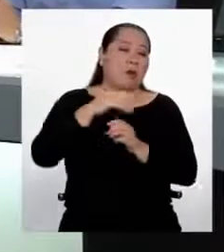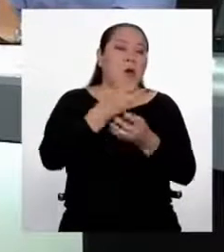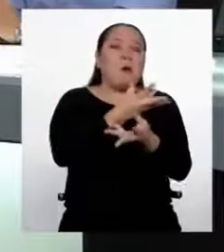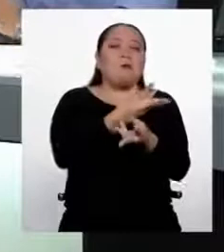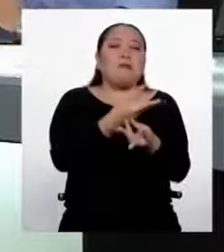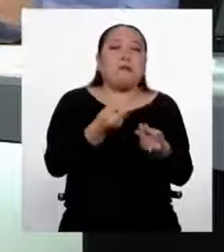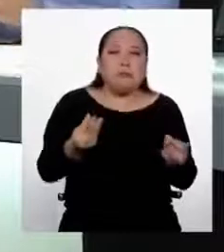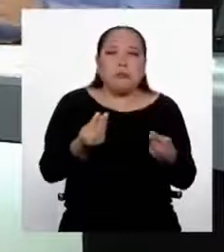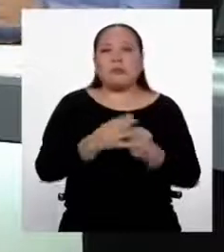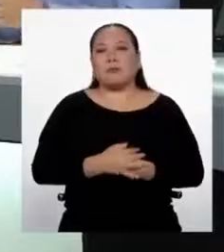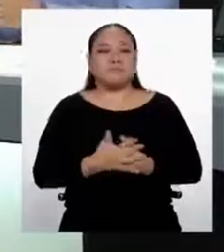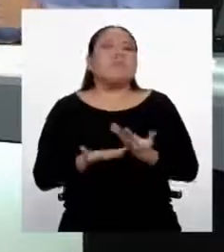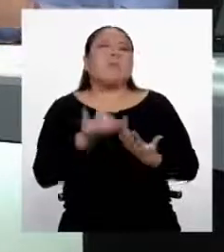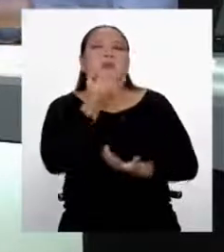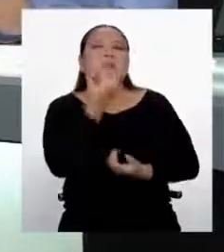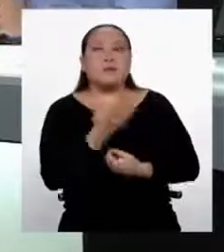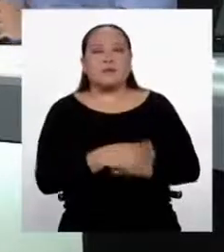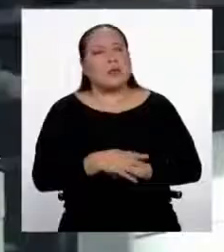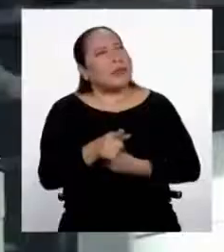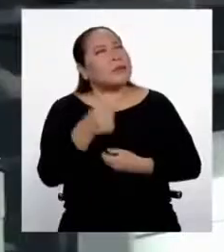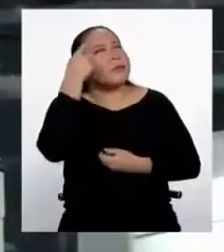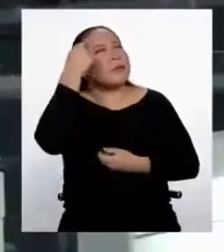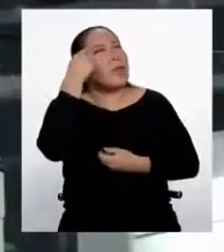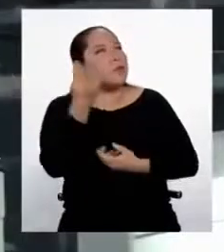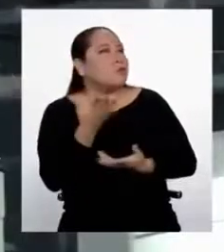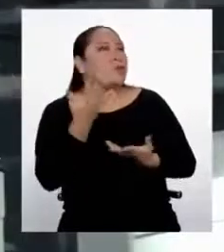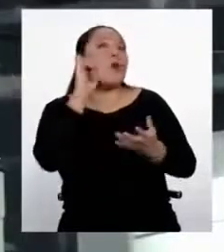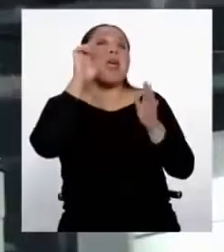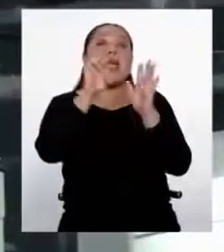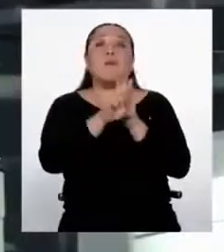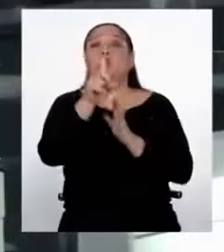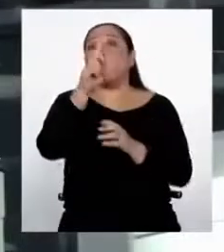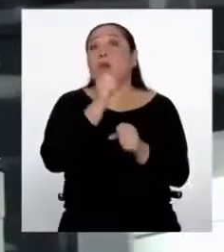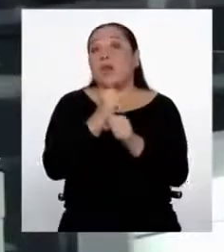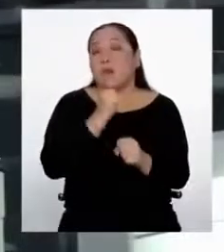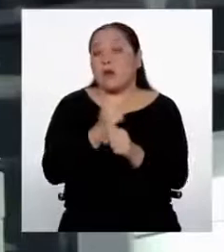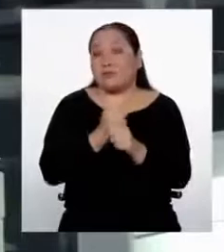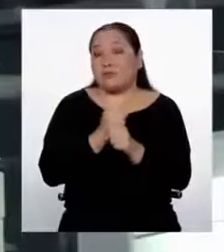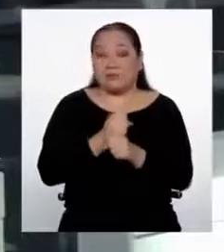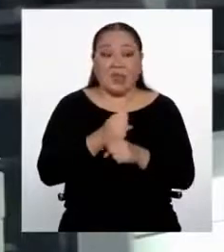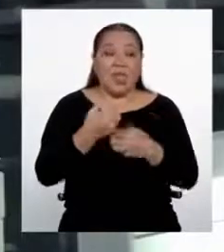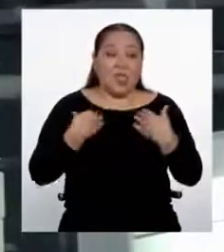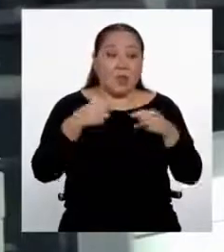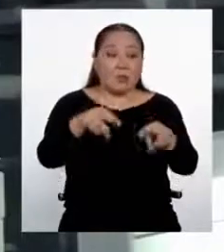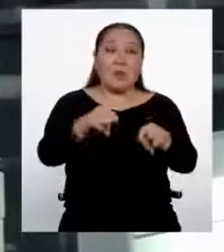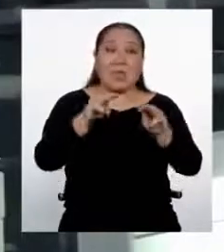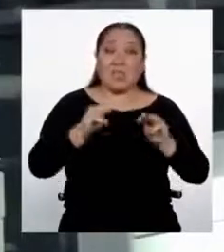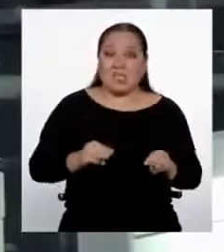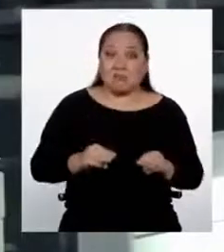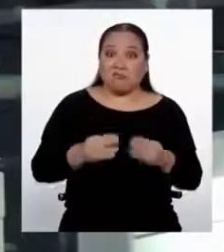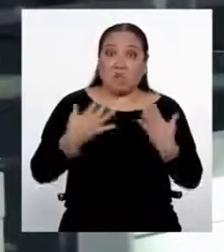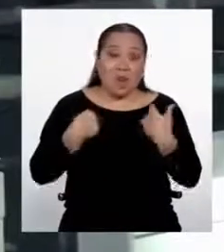Si nosotros tendríamos que situarnos, por ejemplo, en un centro de trabajo. En un centro de trabajo nosotros tenemos mesas, tenemos